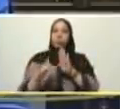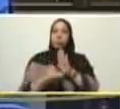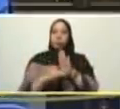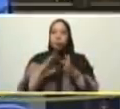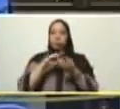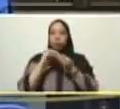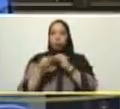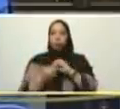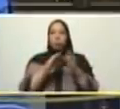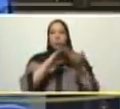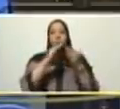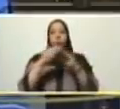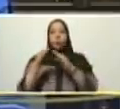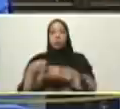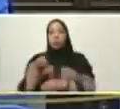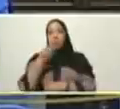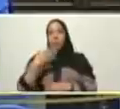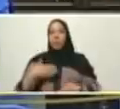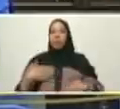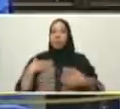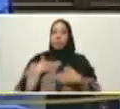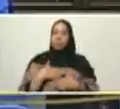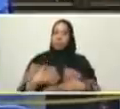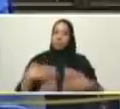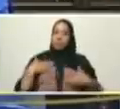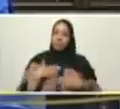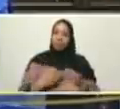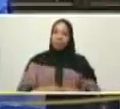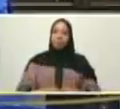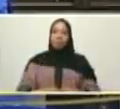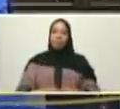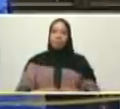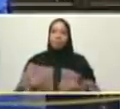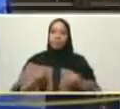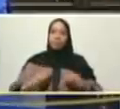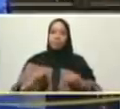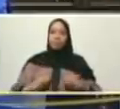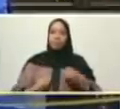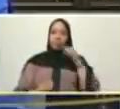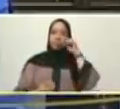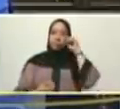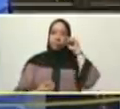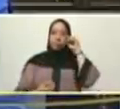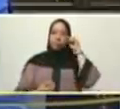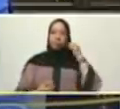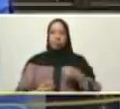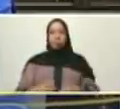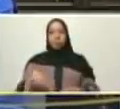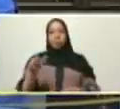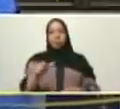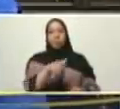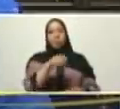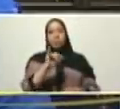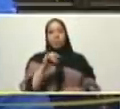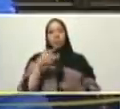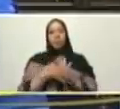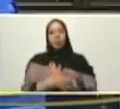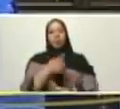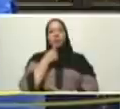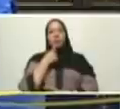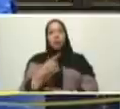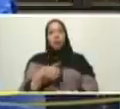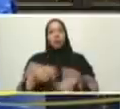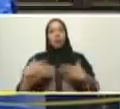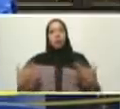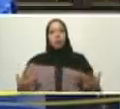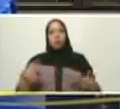comunal del buen vivir órgano comunal del buen vivir que tienes que decir Jorge Arreaza